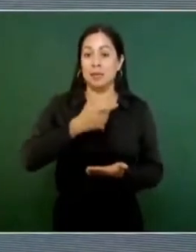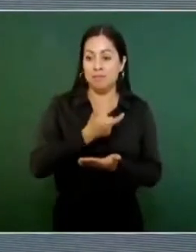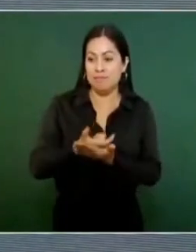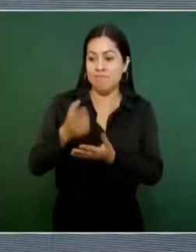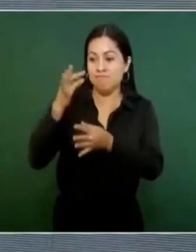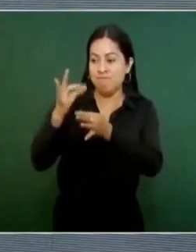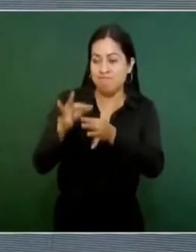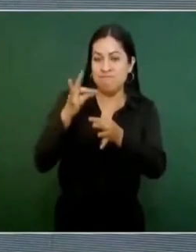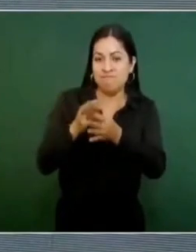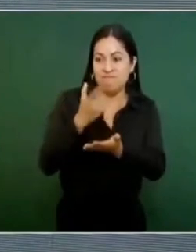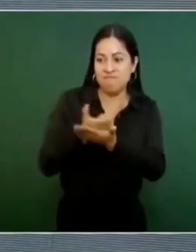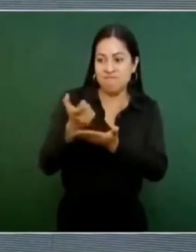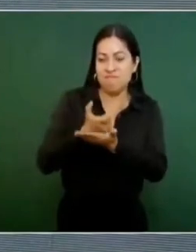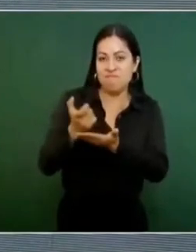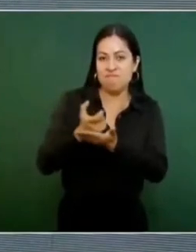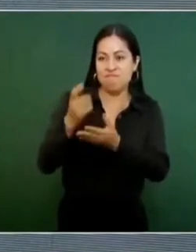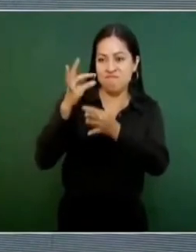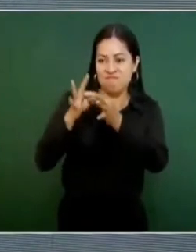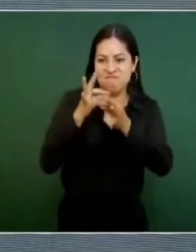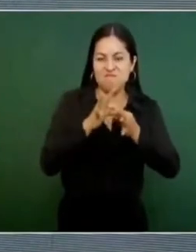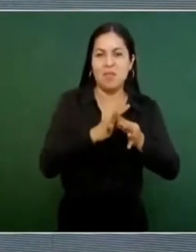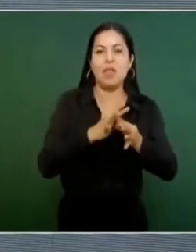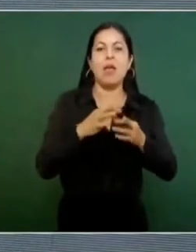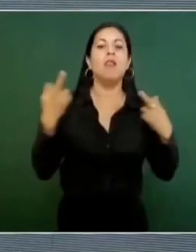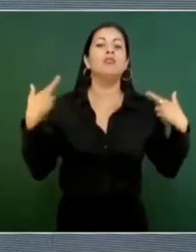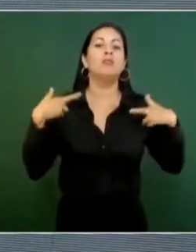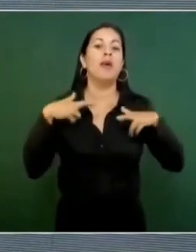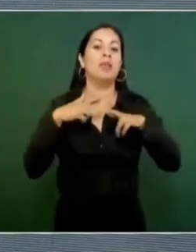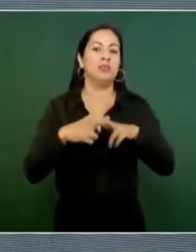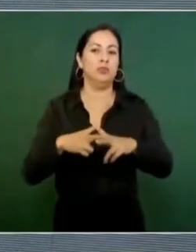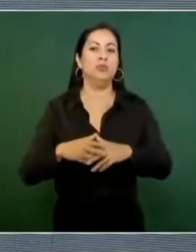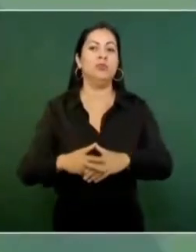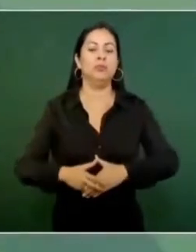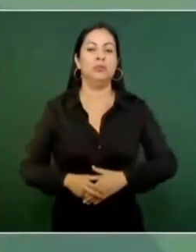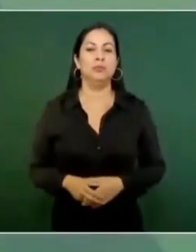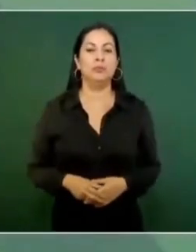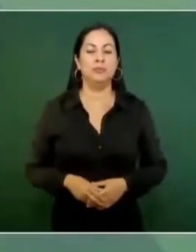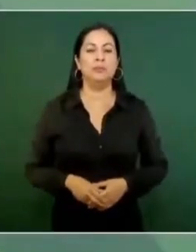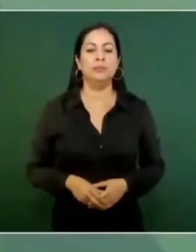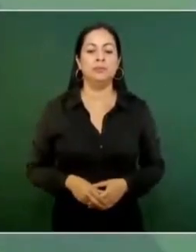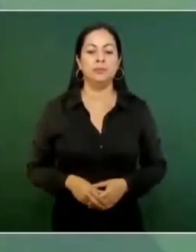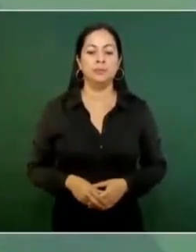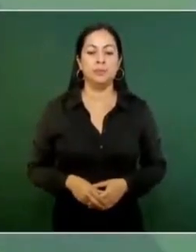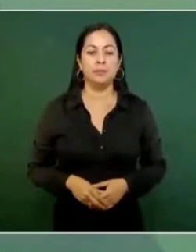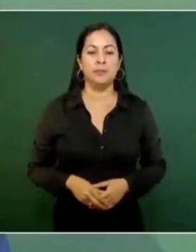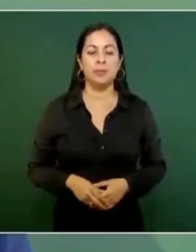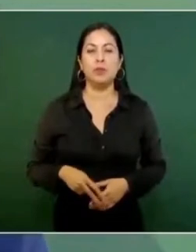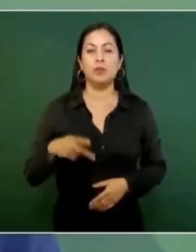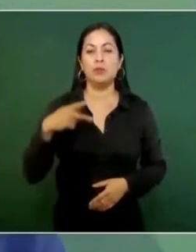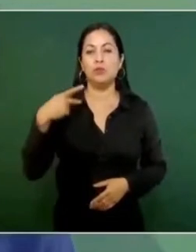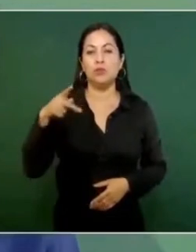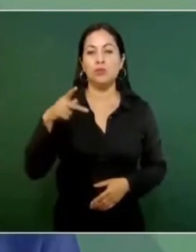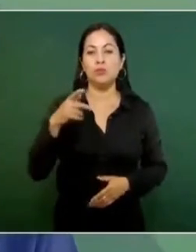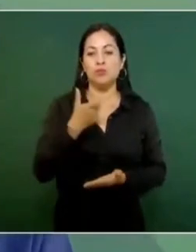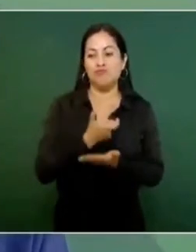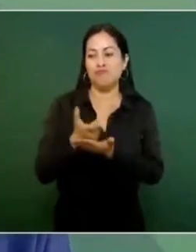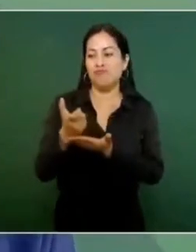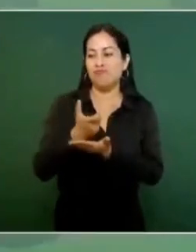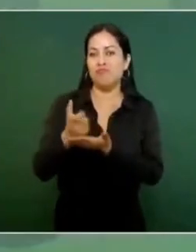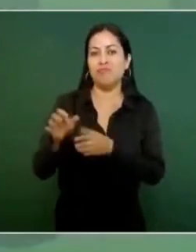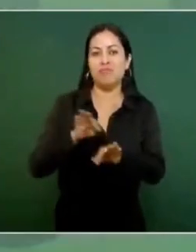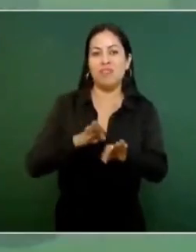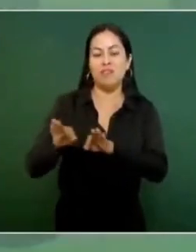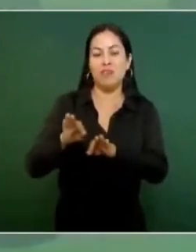a los maestros sus sueldos y sus